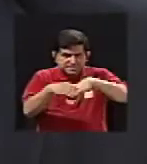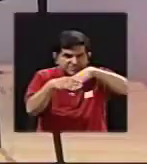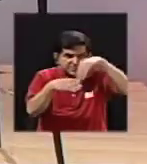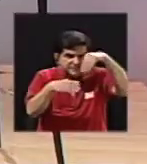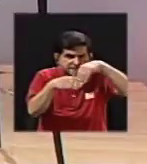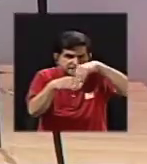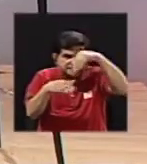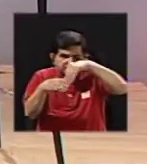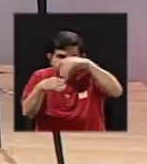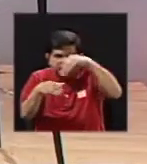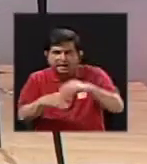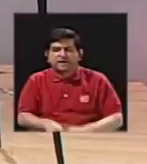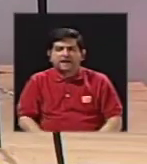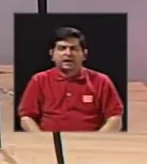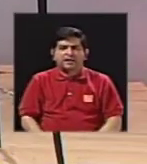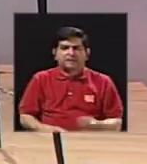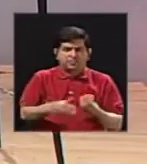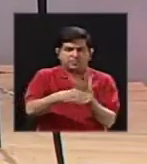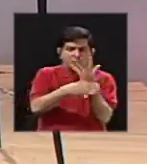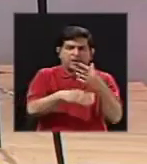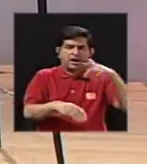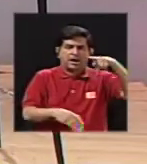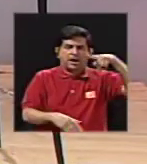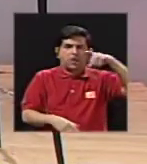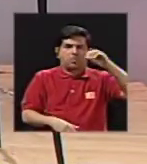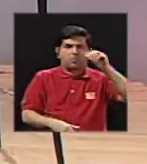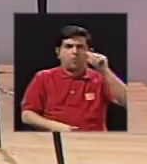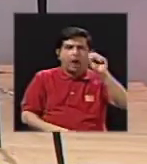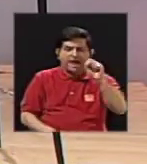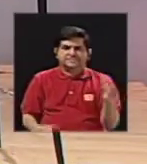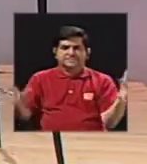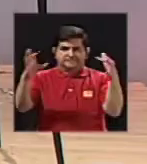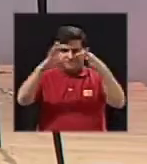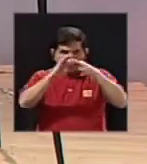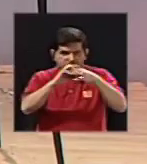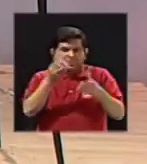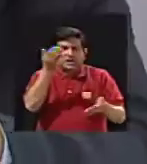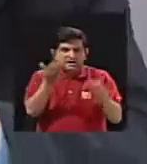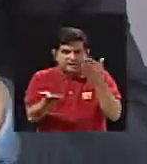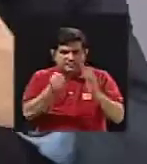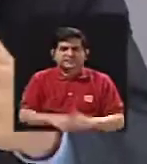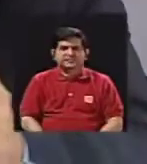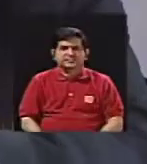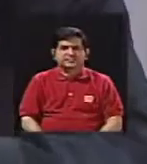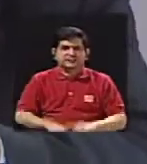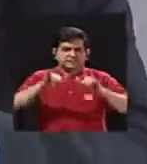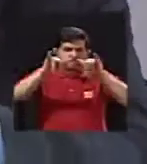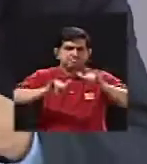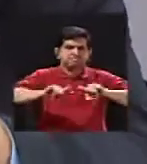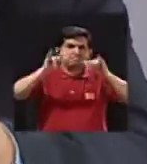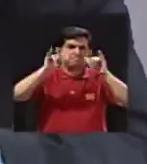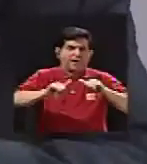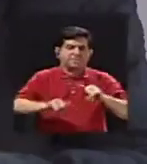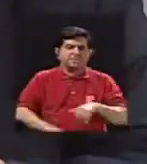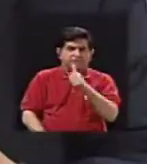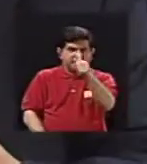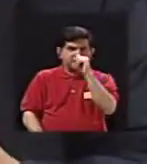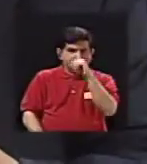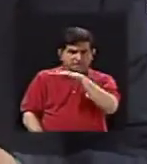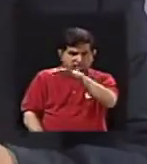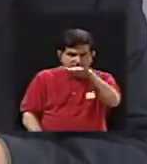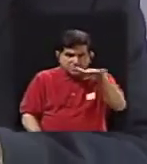el PUAS, que se han quedado, de alguna manera, el gas encapsulado, por decirlo de alguna forma, en el agua,